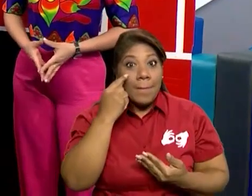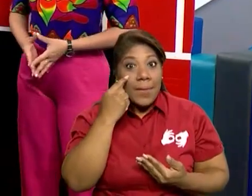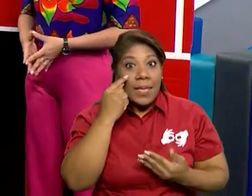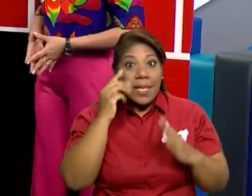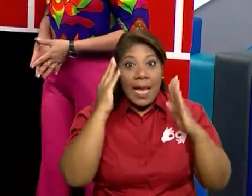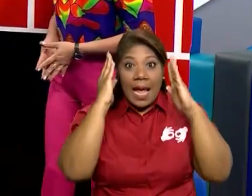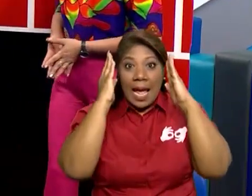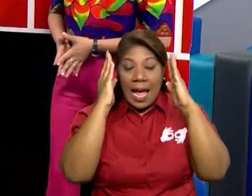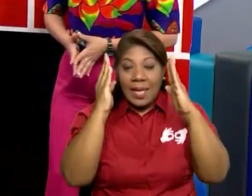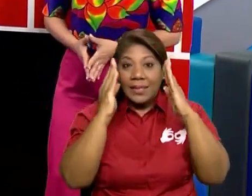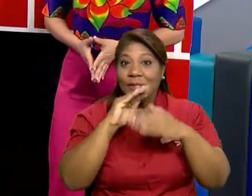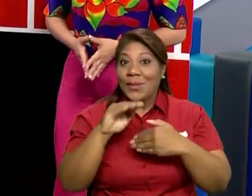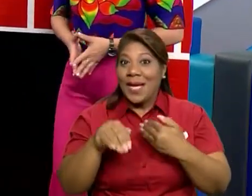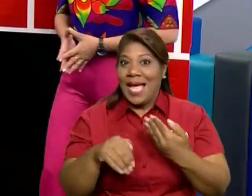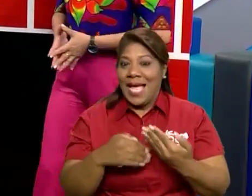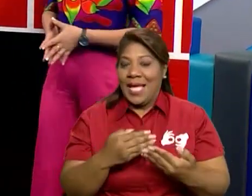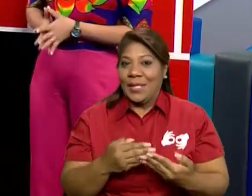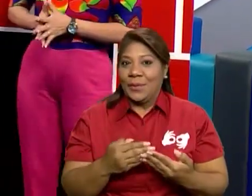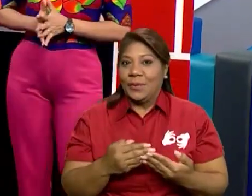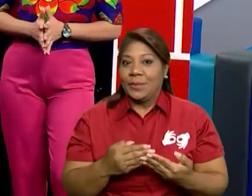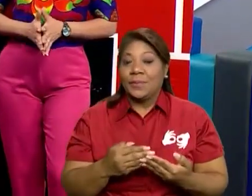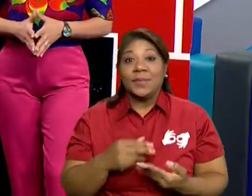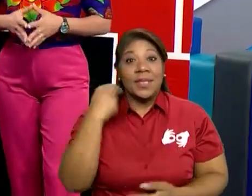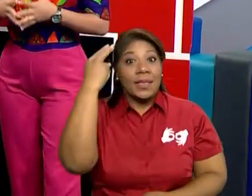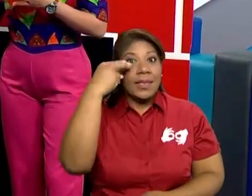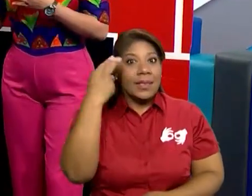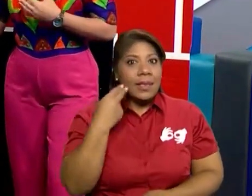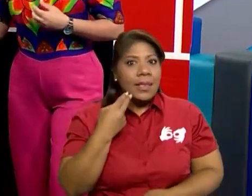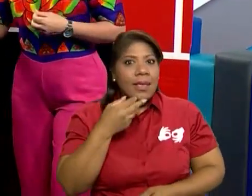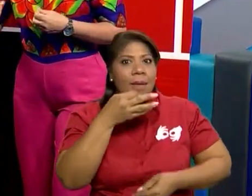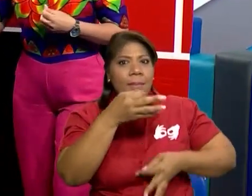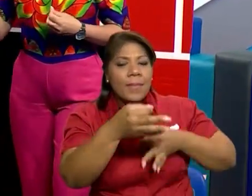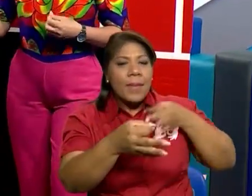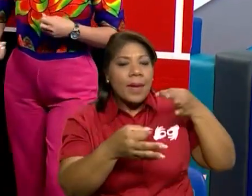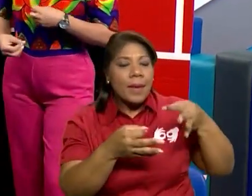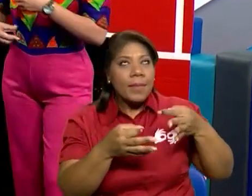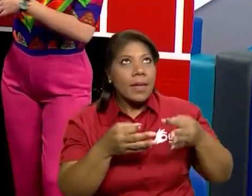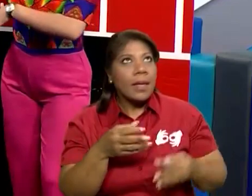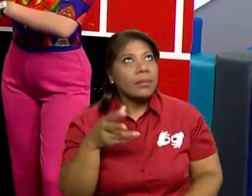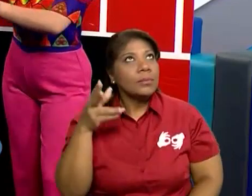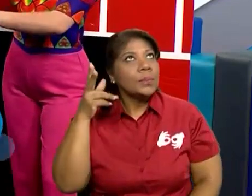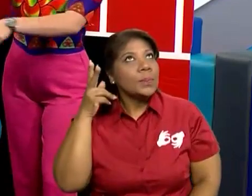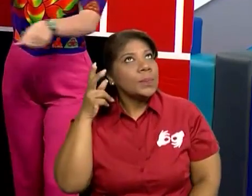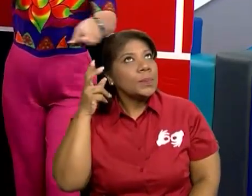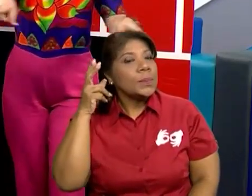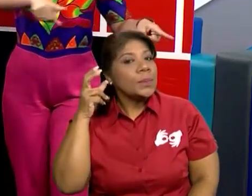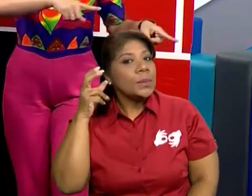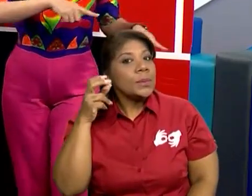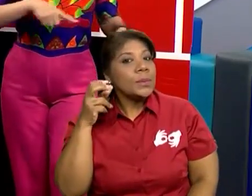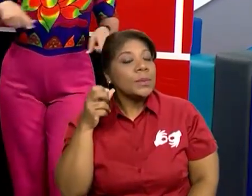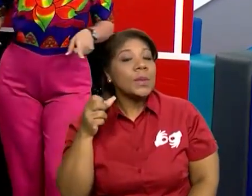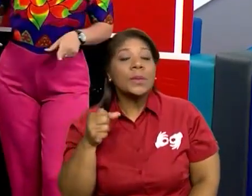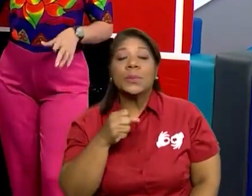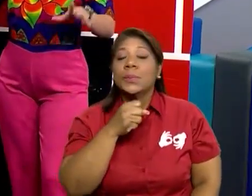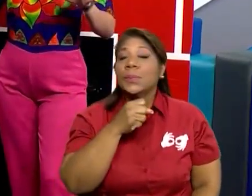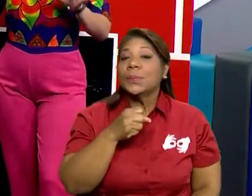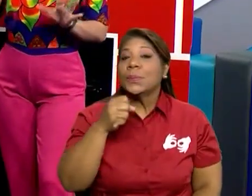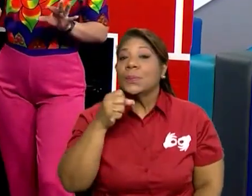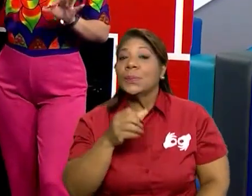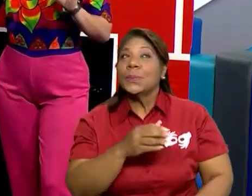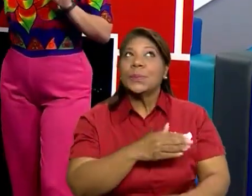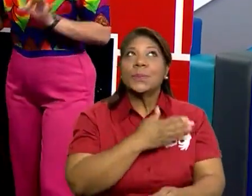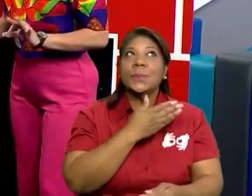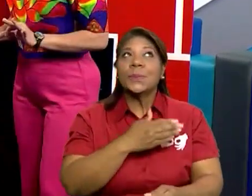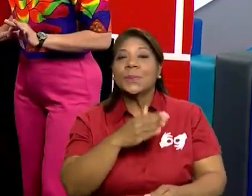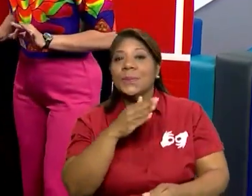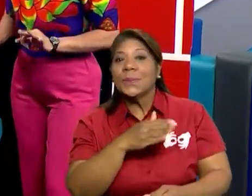Maestra Nini, ¿en qué consiste? ver, díganme. Bueno, vamos a escuchar una canción. Nosotros vamos a bailar alrededor de la silla. Cuando la